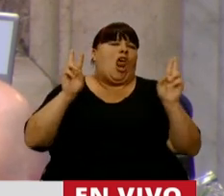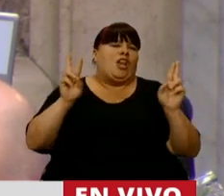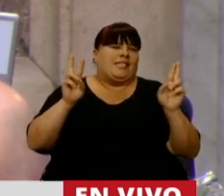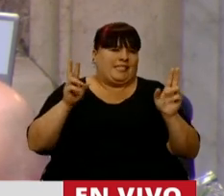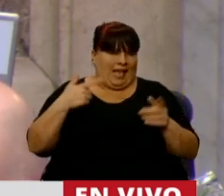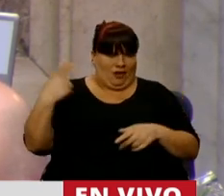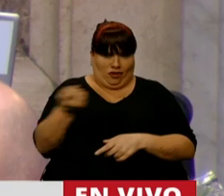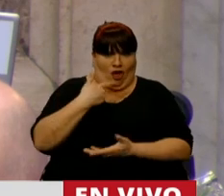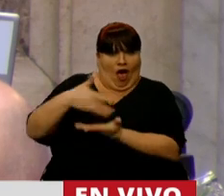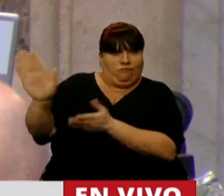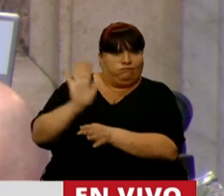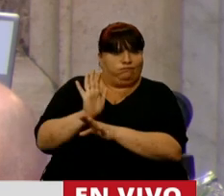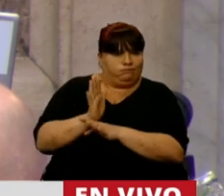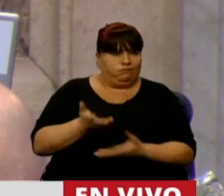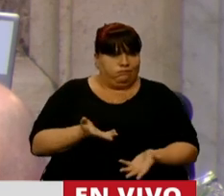porque nos deja un montón afuera.